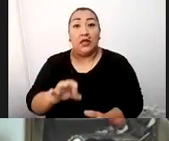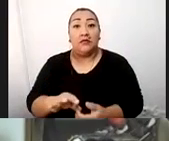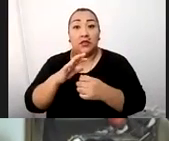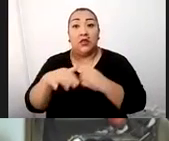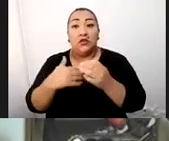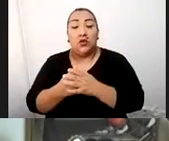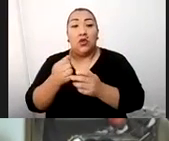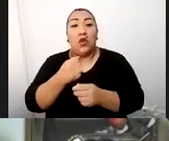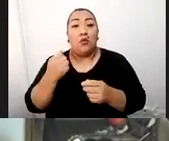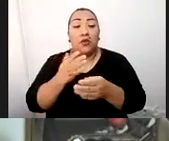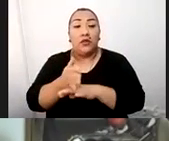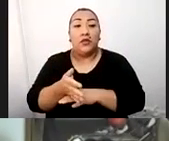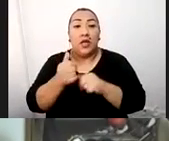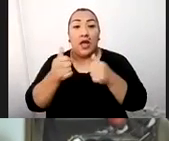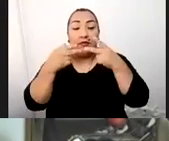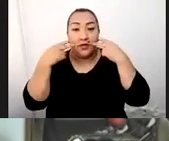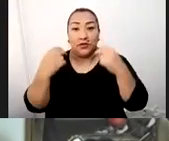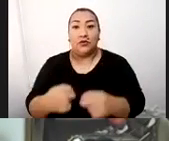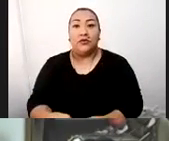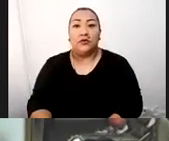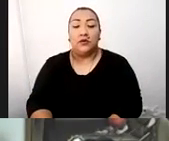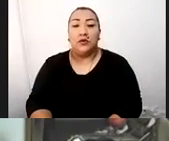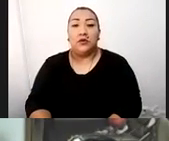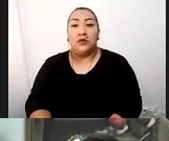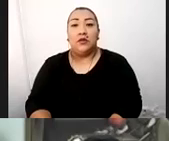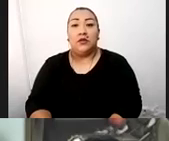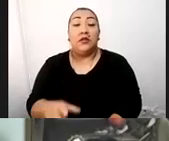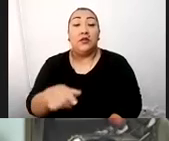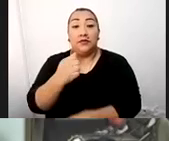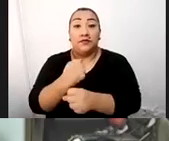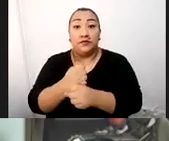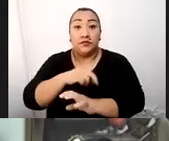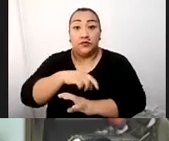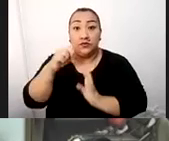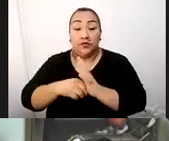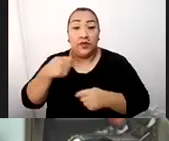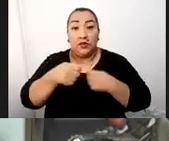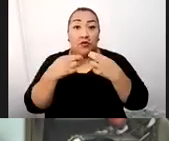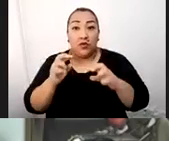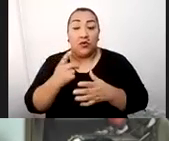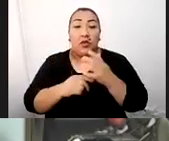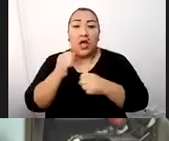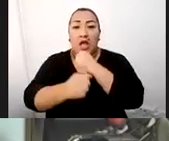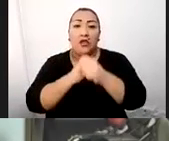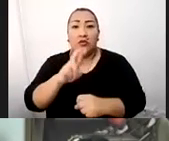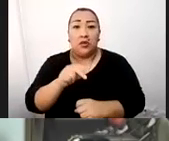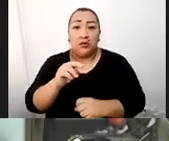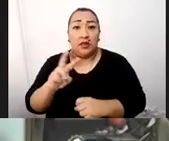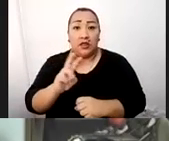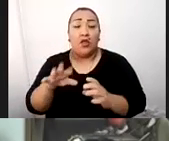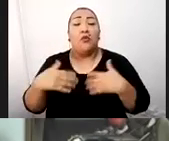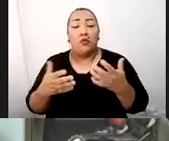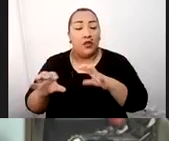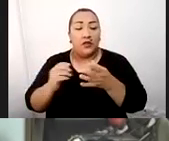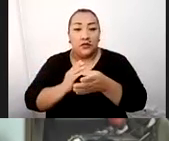la puerta de ingreso a la Amazonía. Acá estamos trabajando un proyecto de inversión pública, para que el año 2022 ya podamos acceder